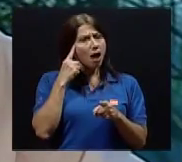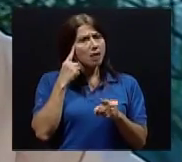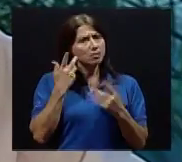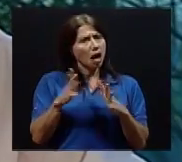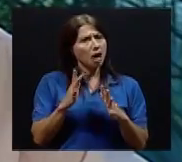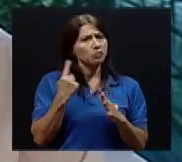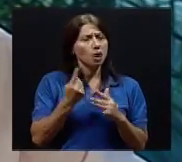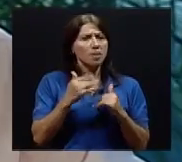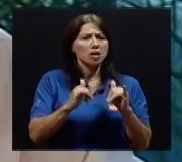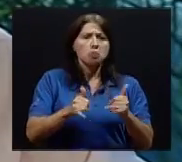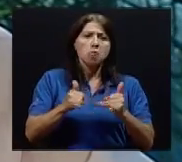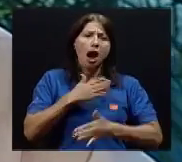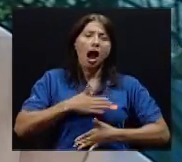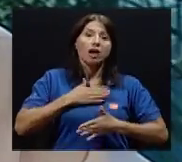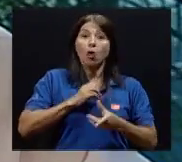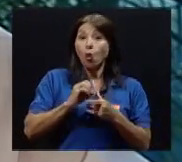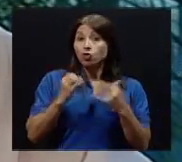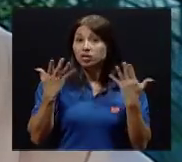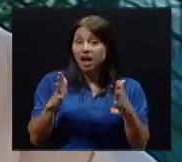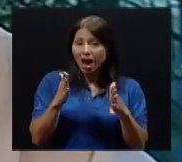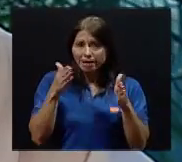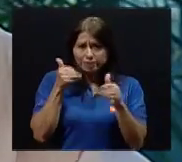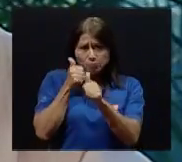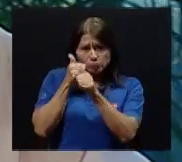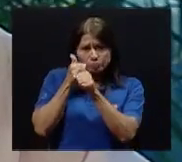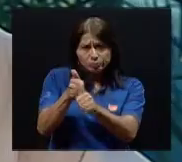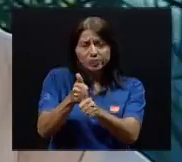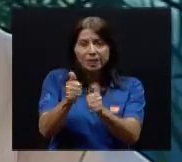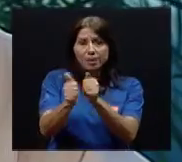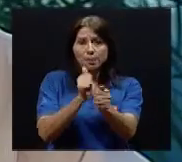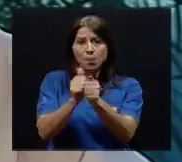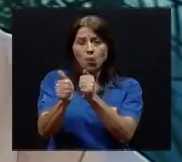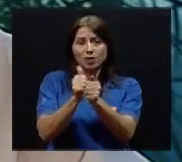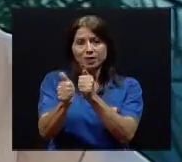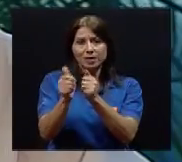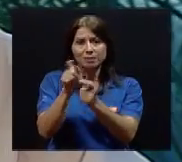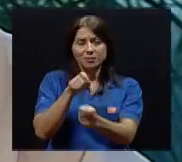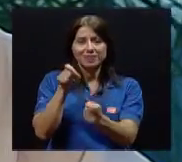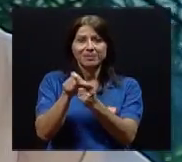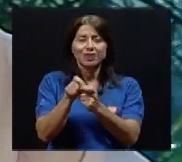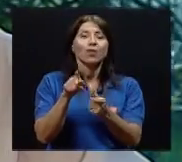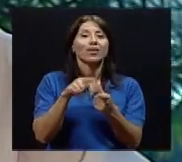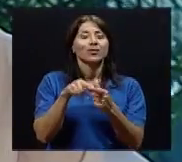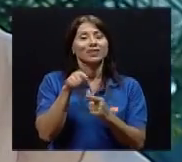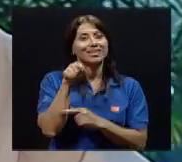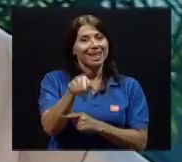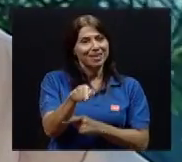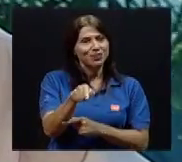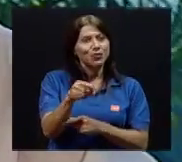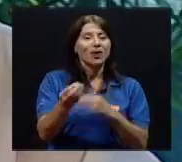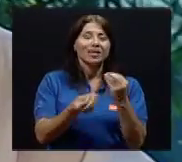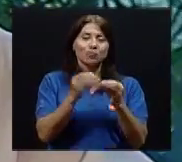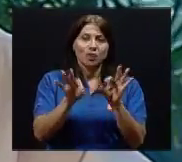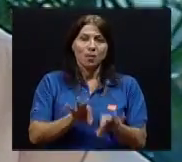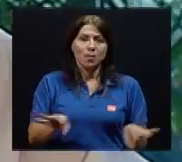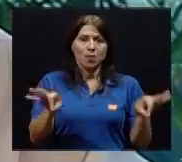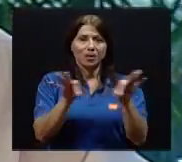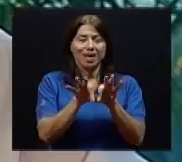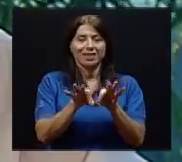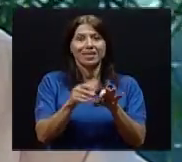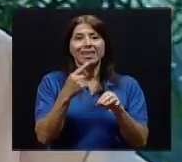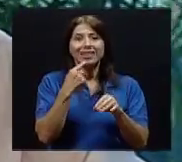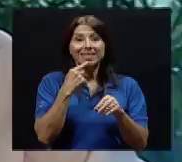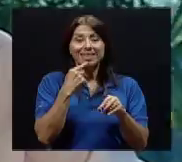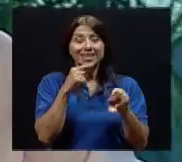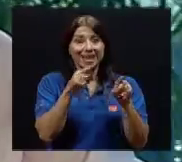específico. Entonces, este problema es de información, yo creo, que se piensa que el deporte, igual a